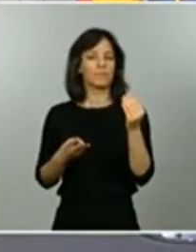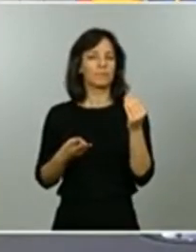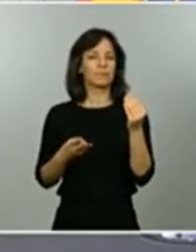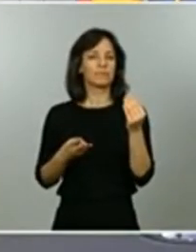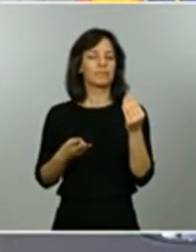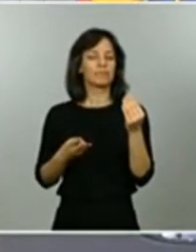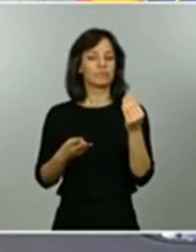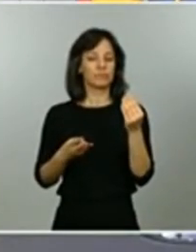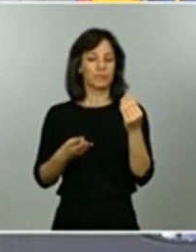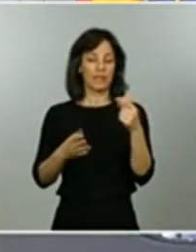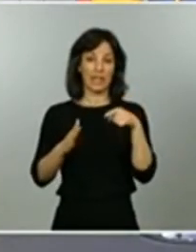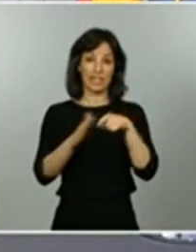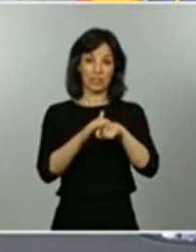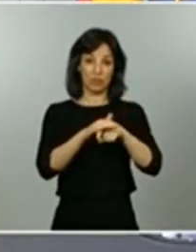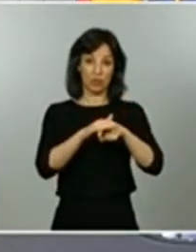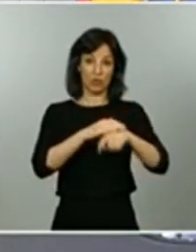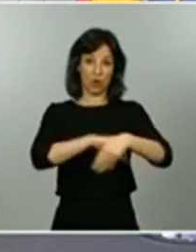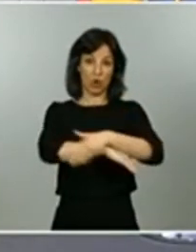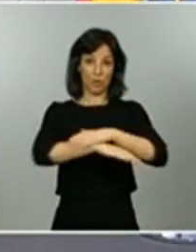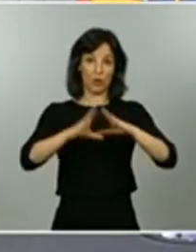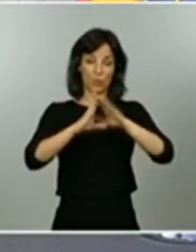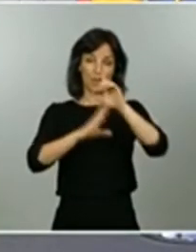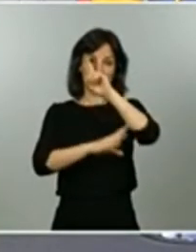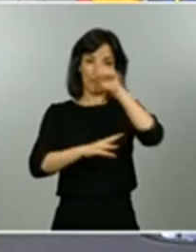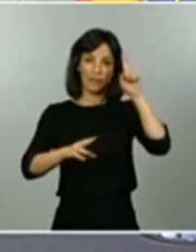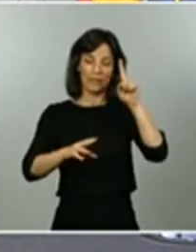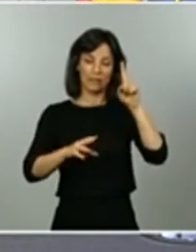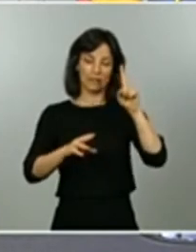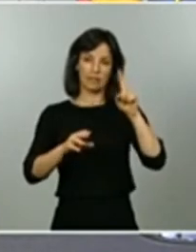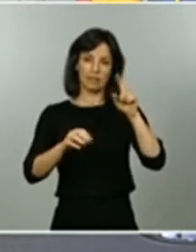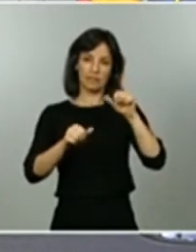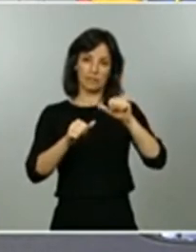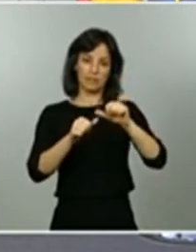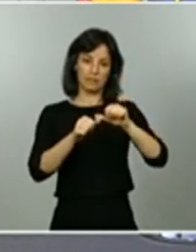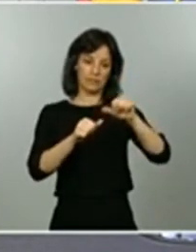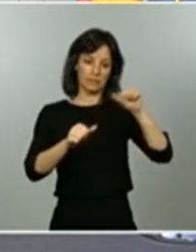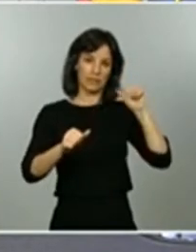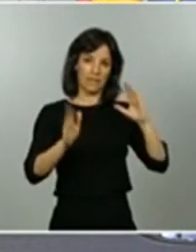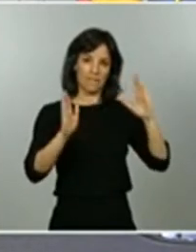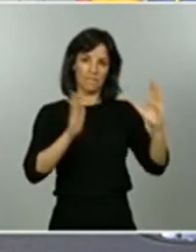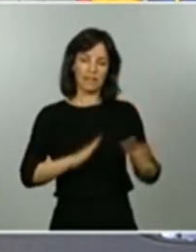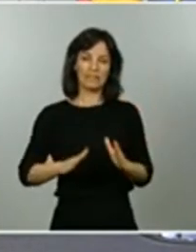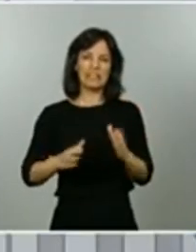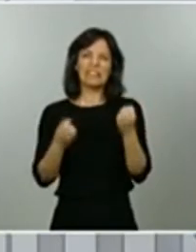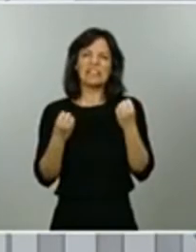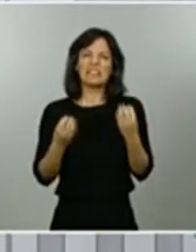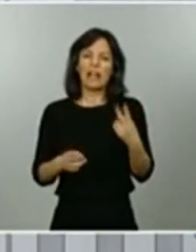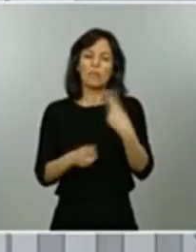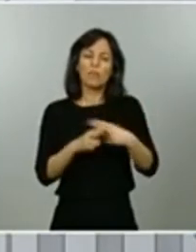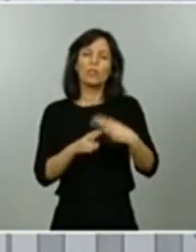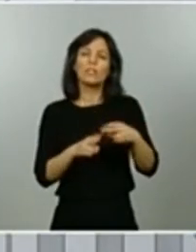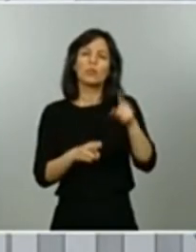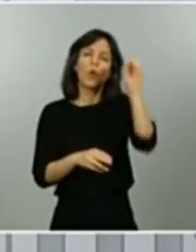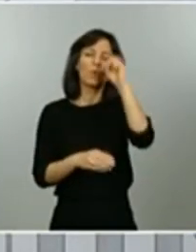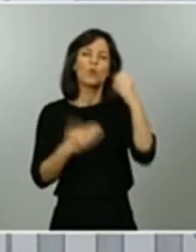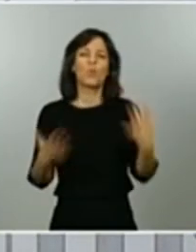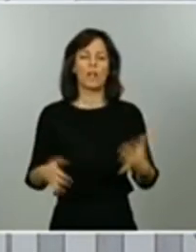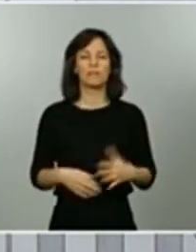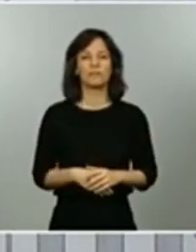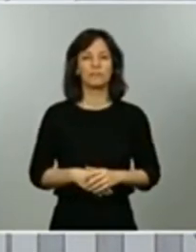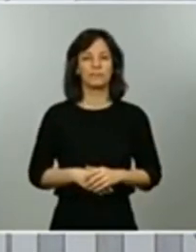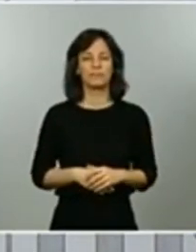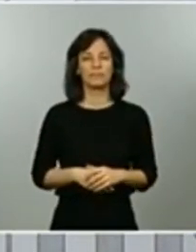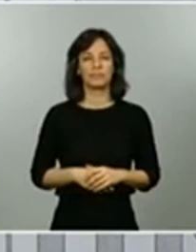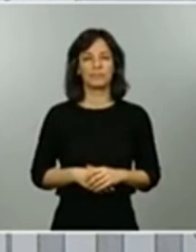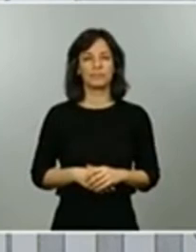ha hecho el gobierno de la comunidad de Madrid de este paso este cambio de fase gracias muchas gracias José Miguel pues